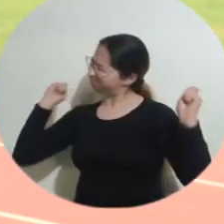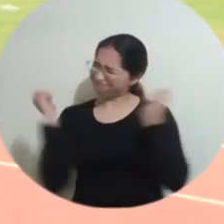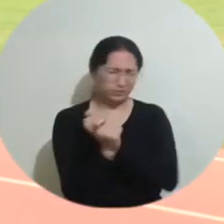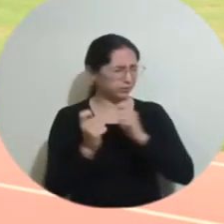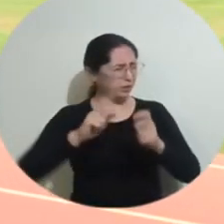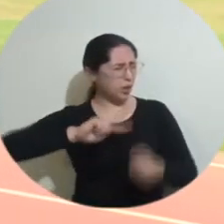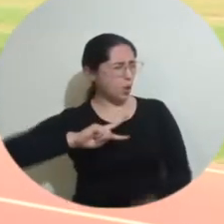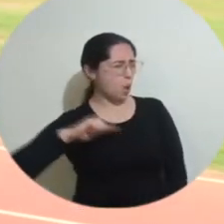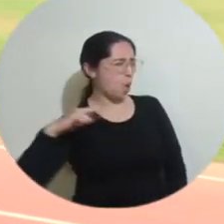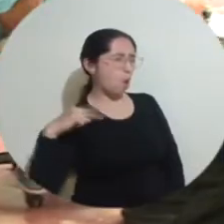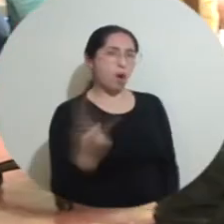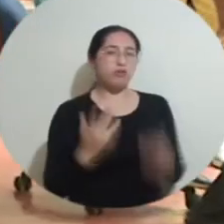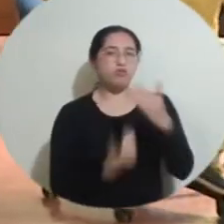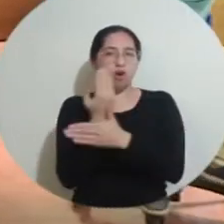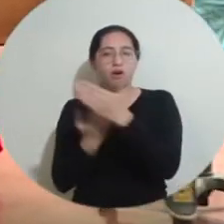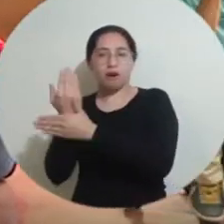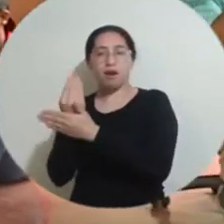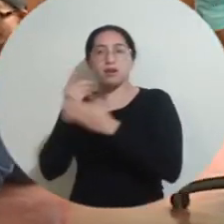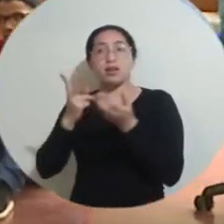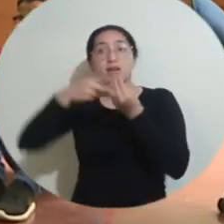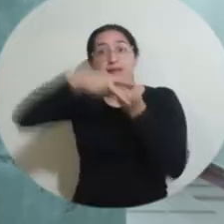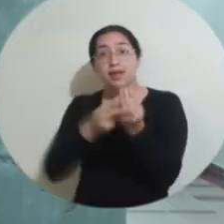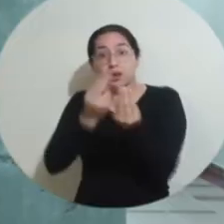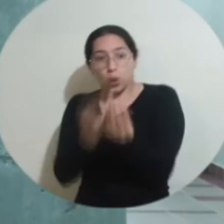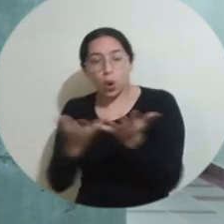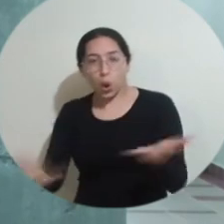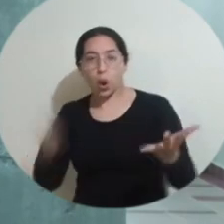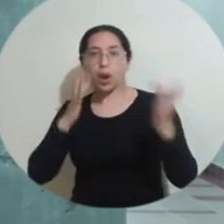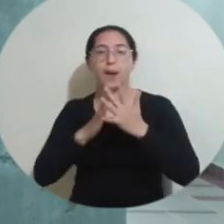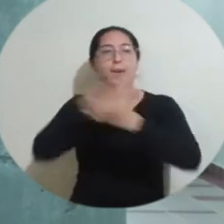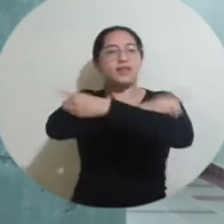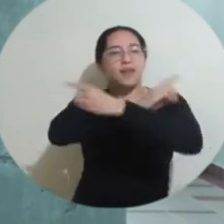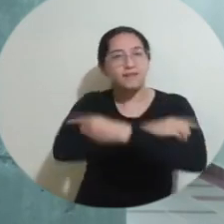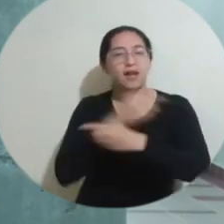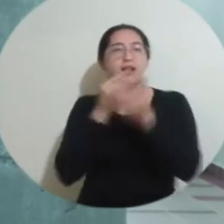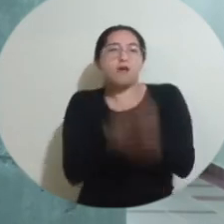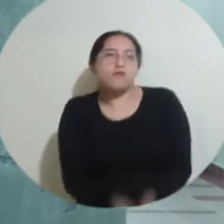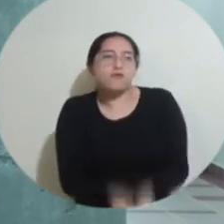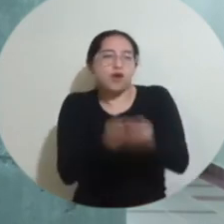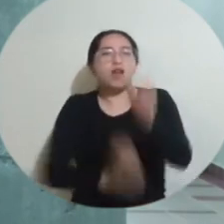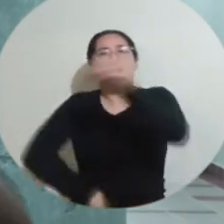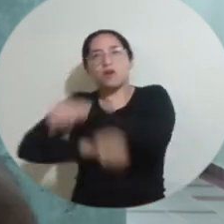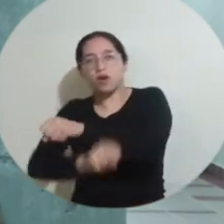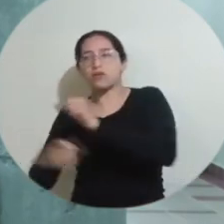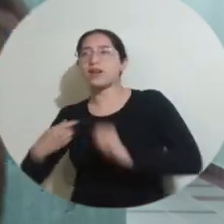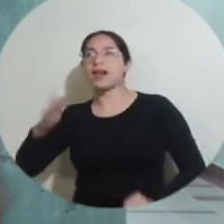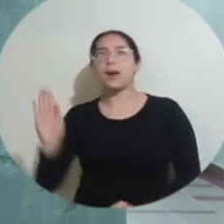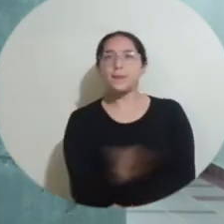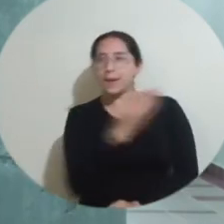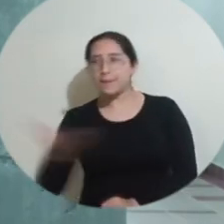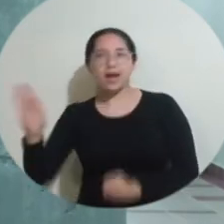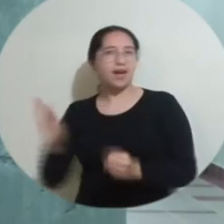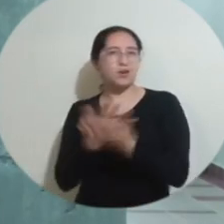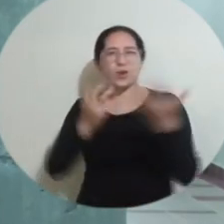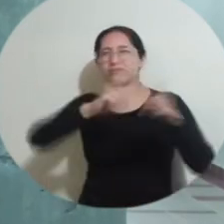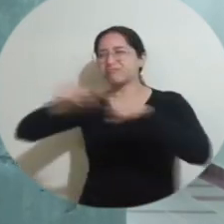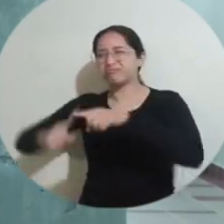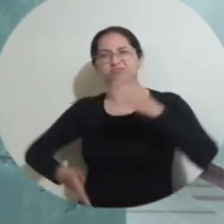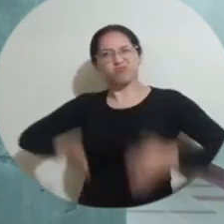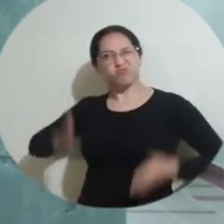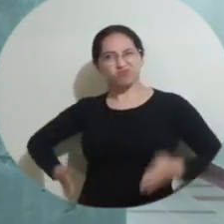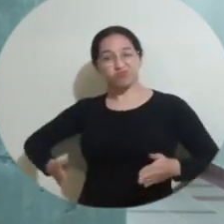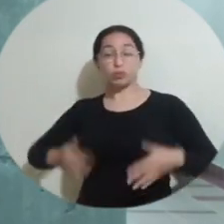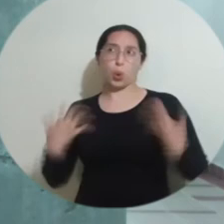se ha renovado toda, todo lo que es la parte de las herramientas que utilizan cada disciplina. Fútbol,